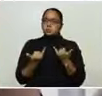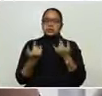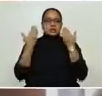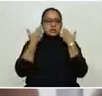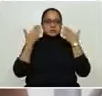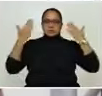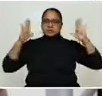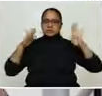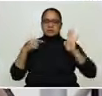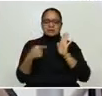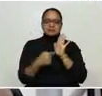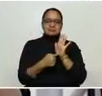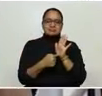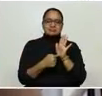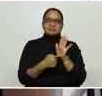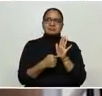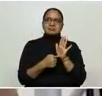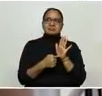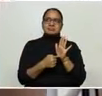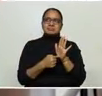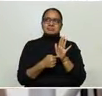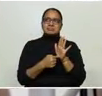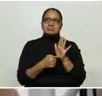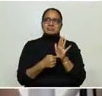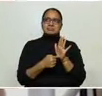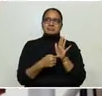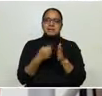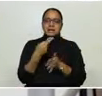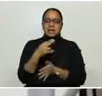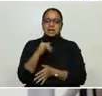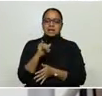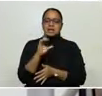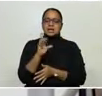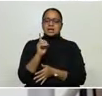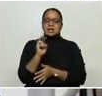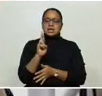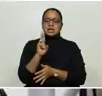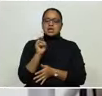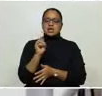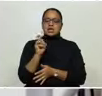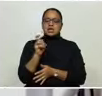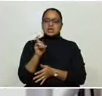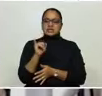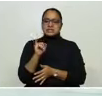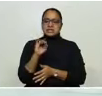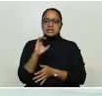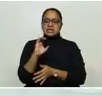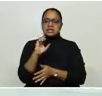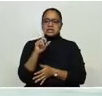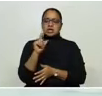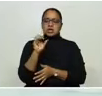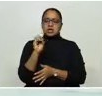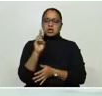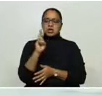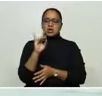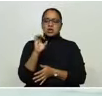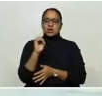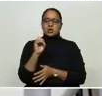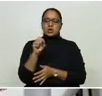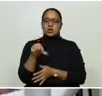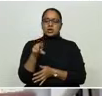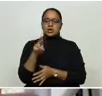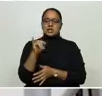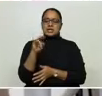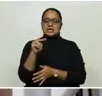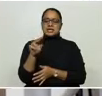permite que haya una apertura en la membrana de la célula para que el zinc entre e inactive el virus. Parece que ese fuera